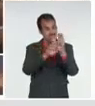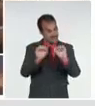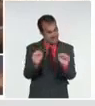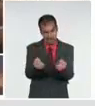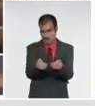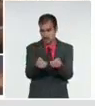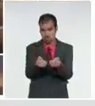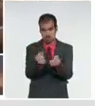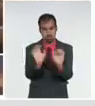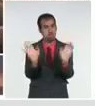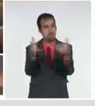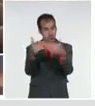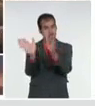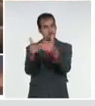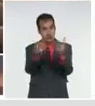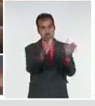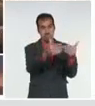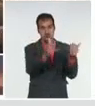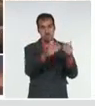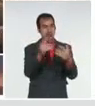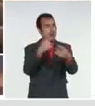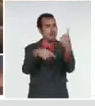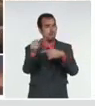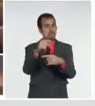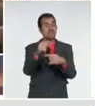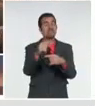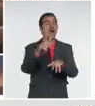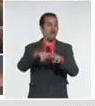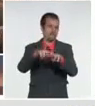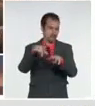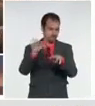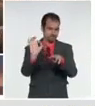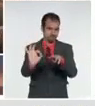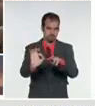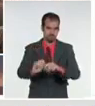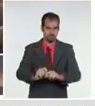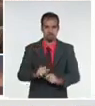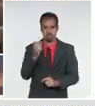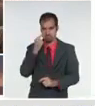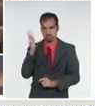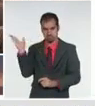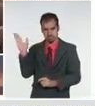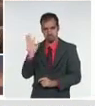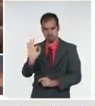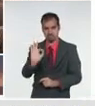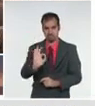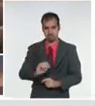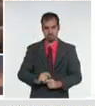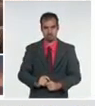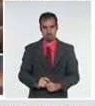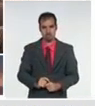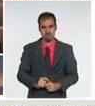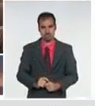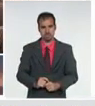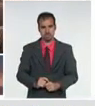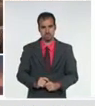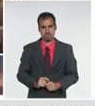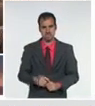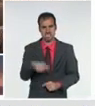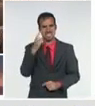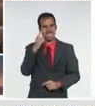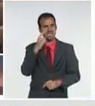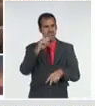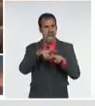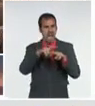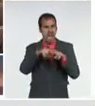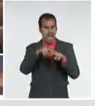drásticas fundamentalmente aquí en la capital cubana. Ahí tienen ustedes el tuit. Alarmante inicio de abril con promedio